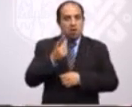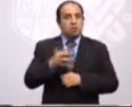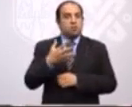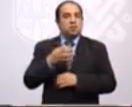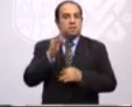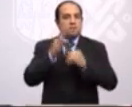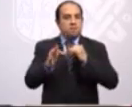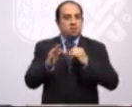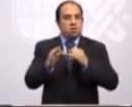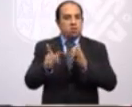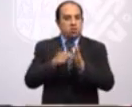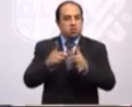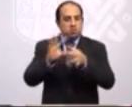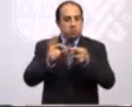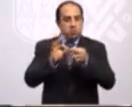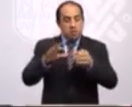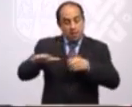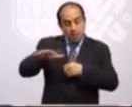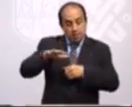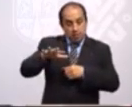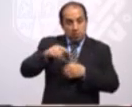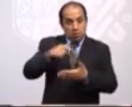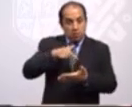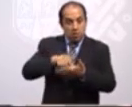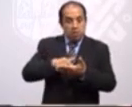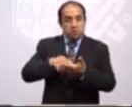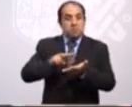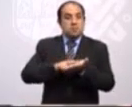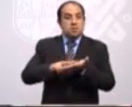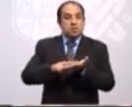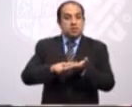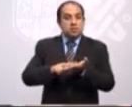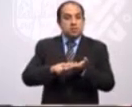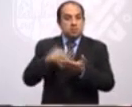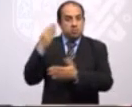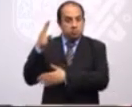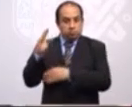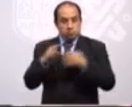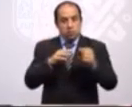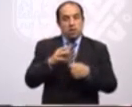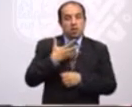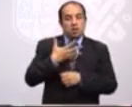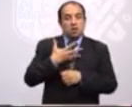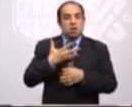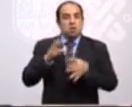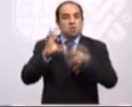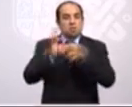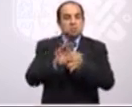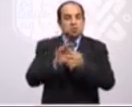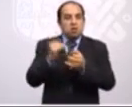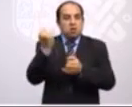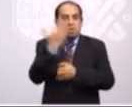respecto a las áreas verdes, que lo que buscan es tener una gran interacción con la imagen del bosque, la que sigue.